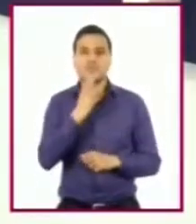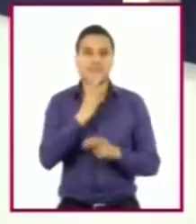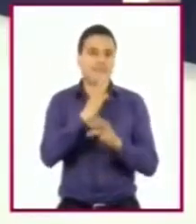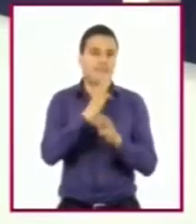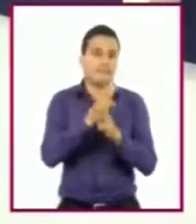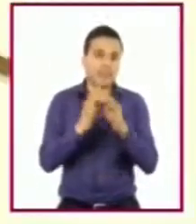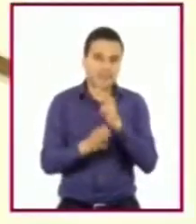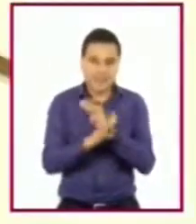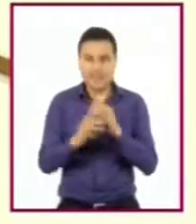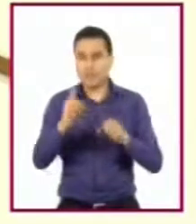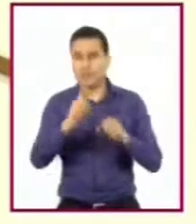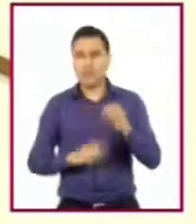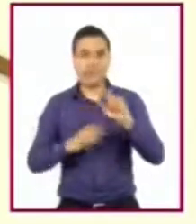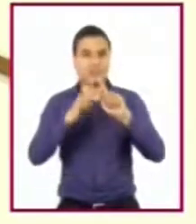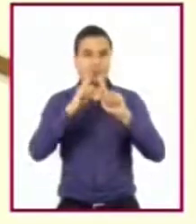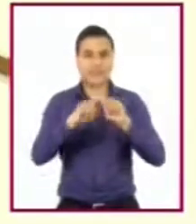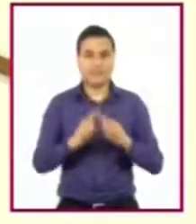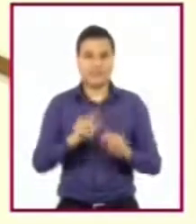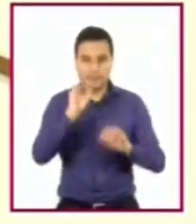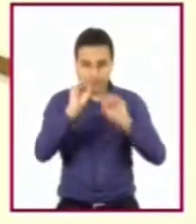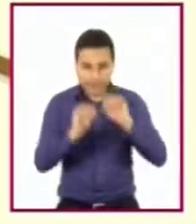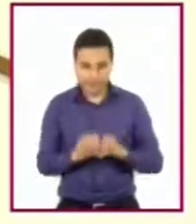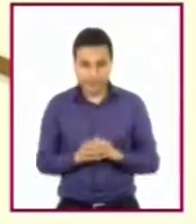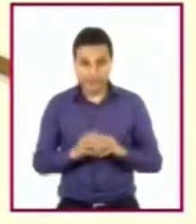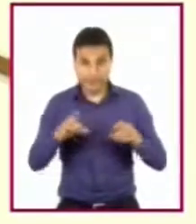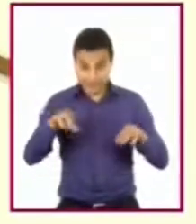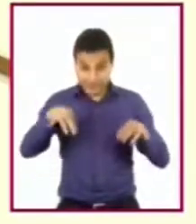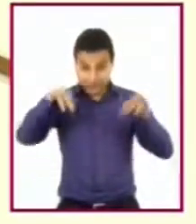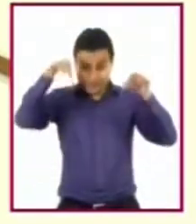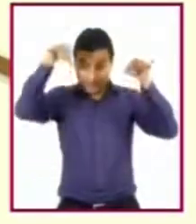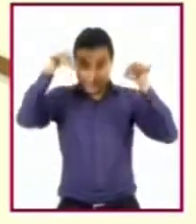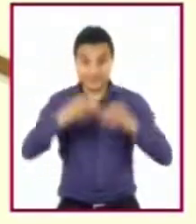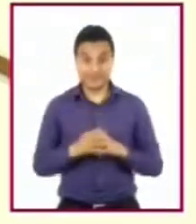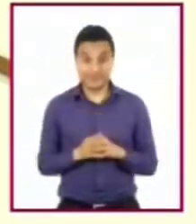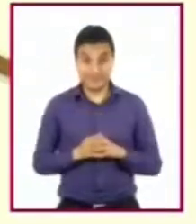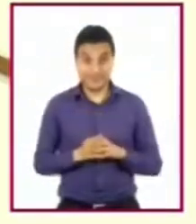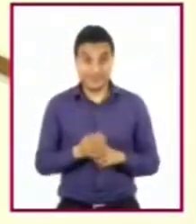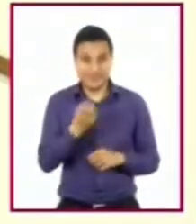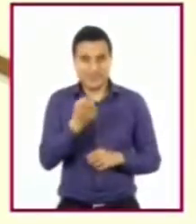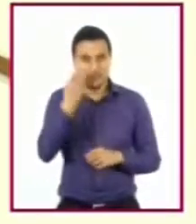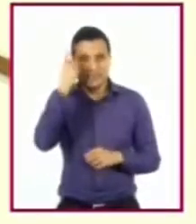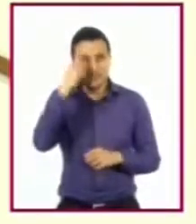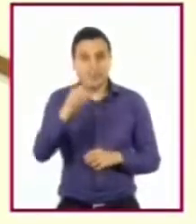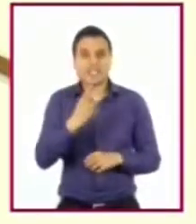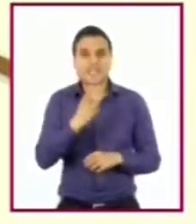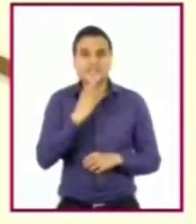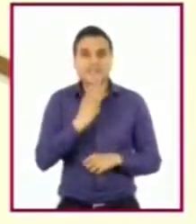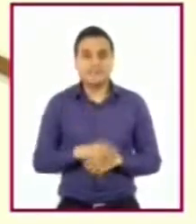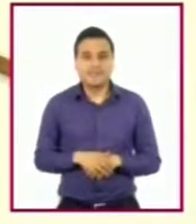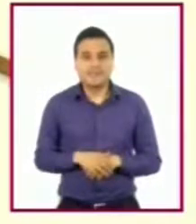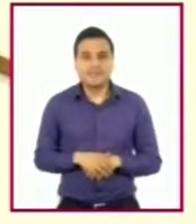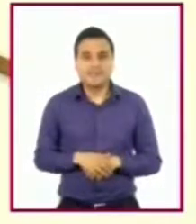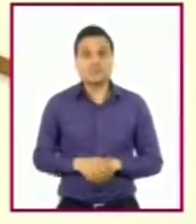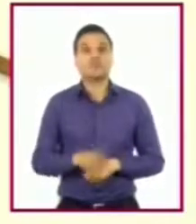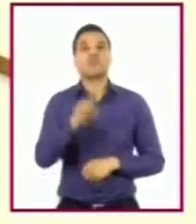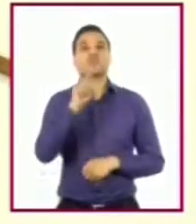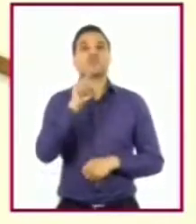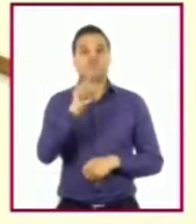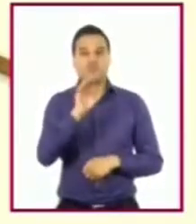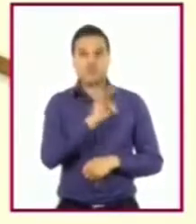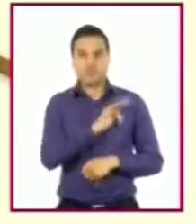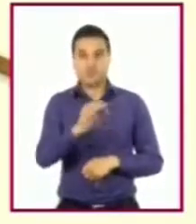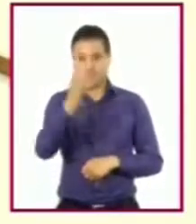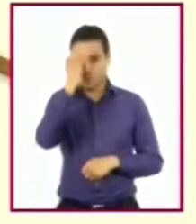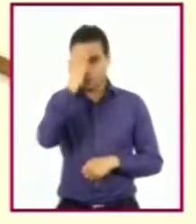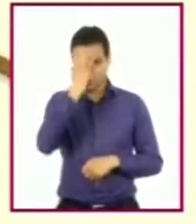disponibles. El mapa que surgió del juego les permitirá identificar claramente las capacidades